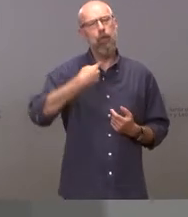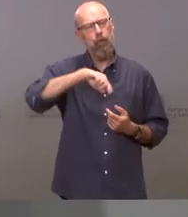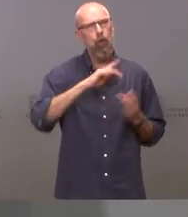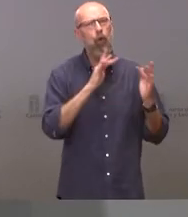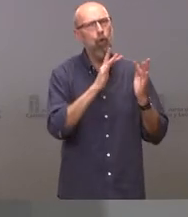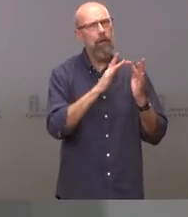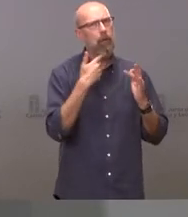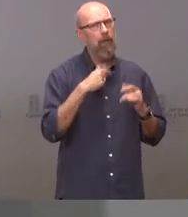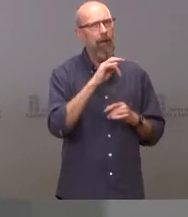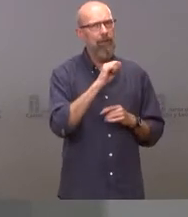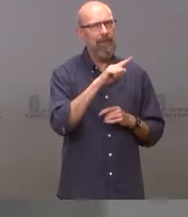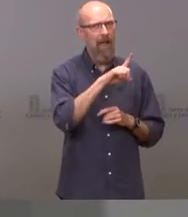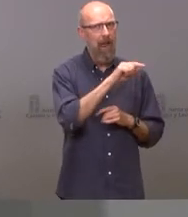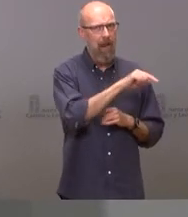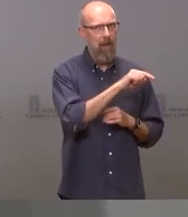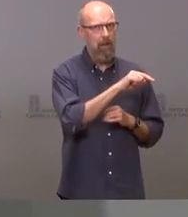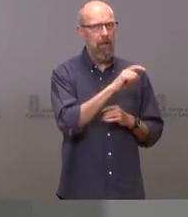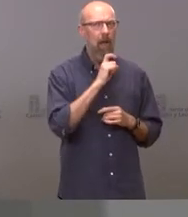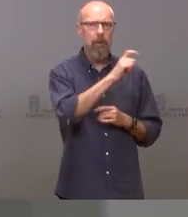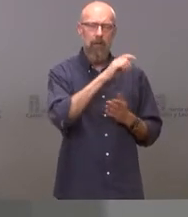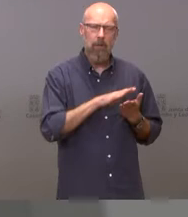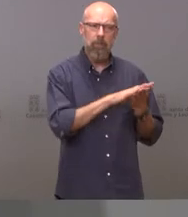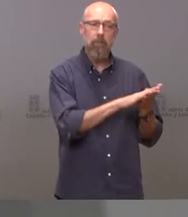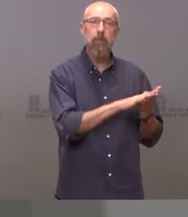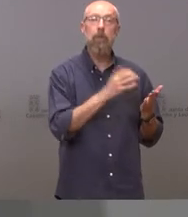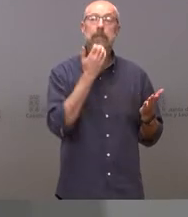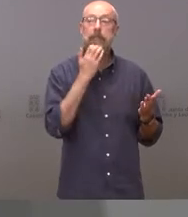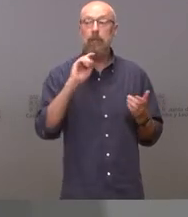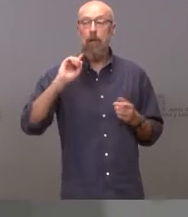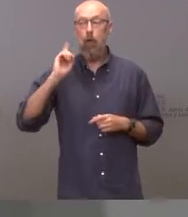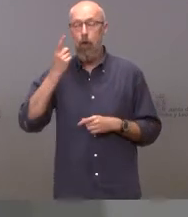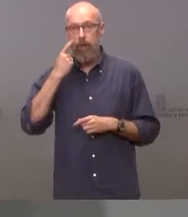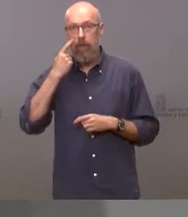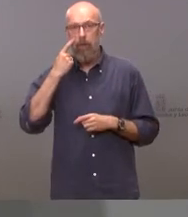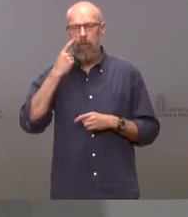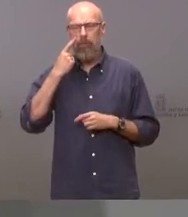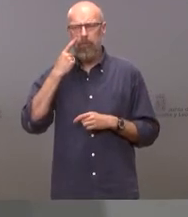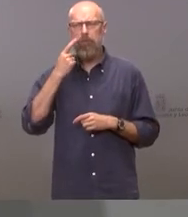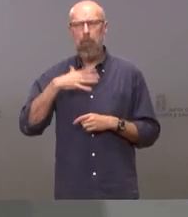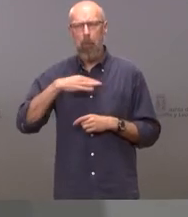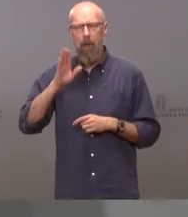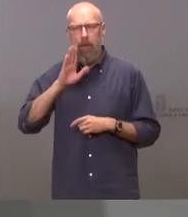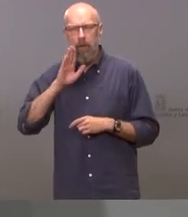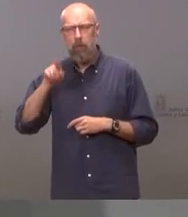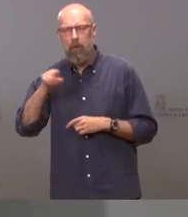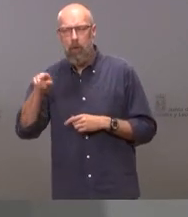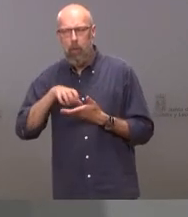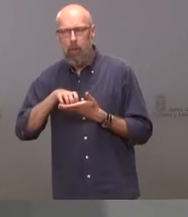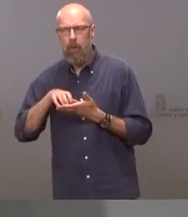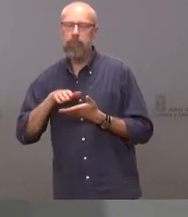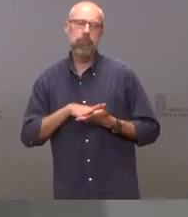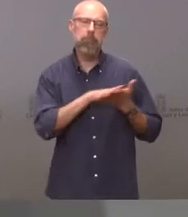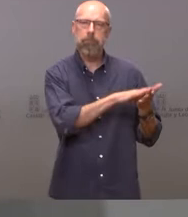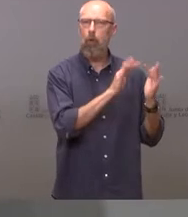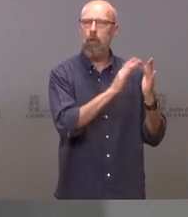en el momento de conocer la existencia de un posible delito porque los